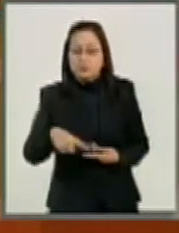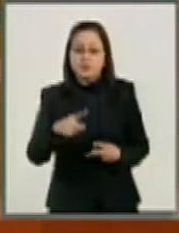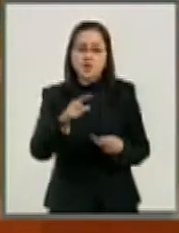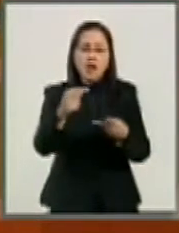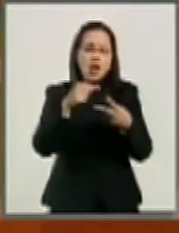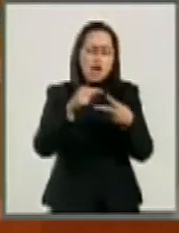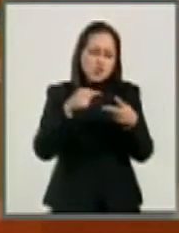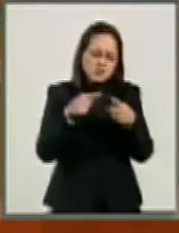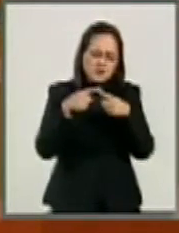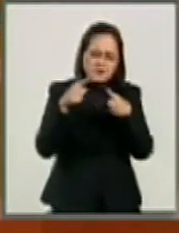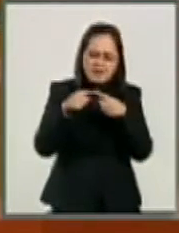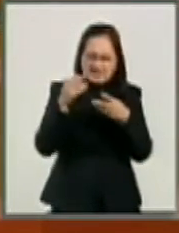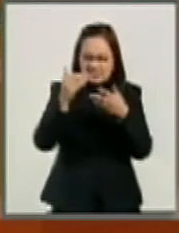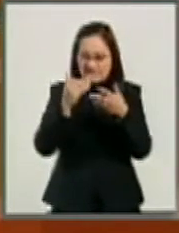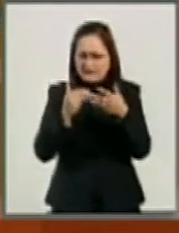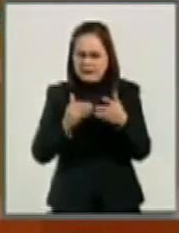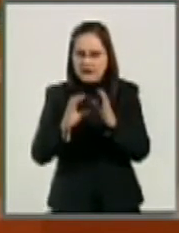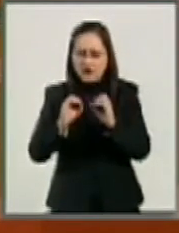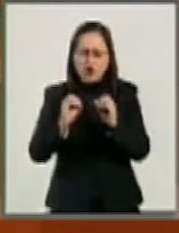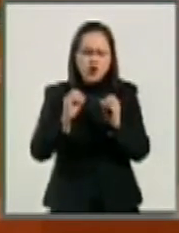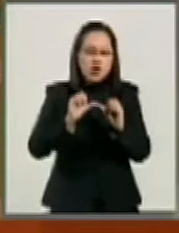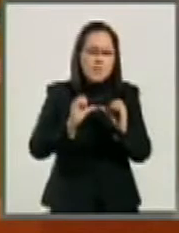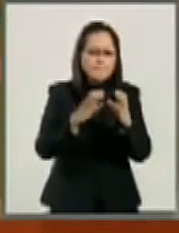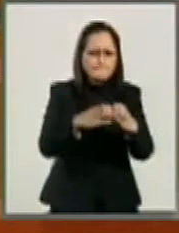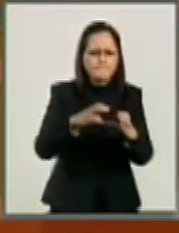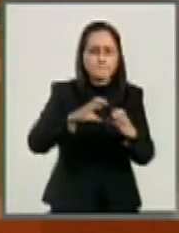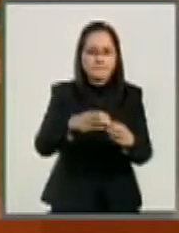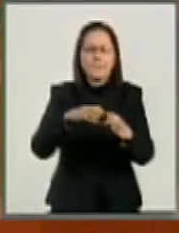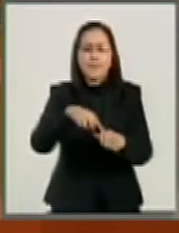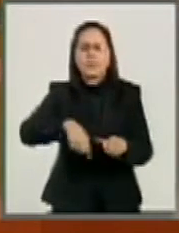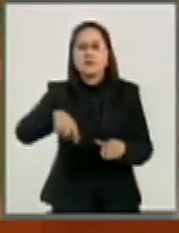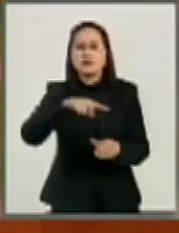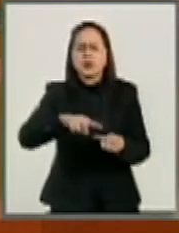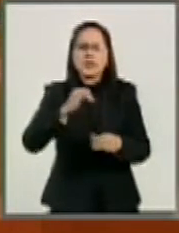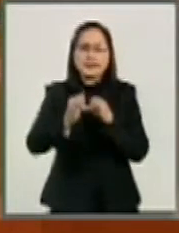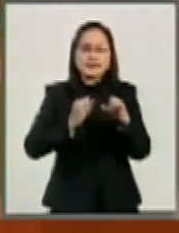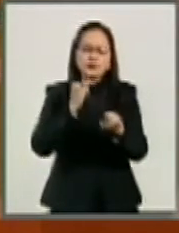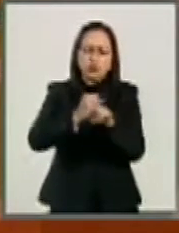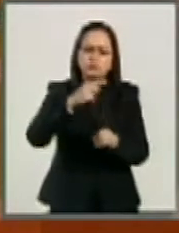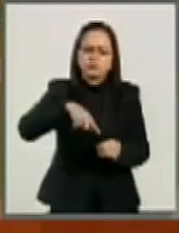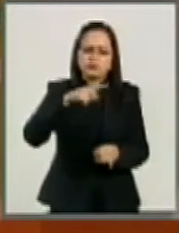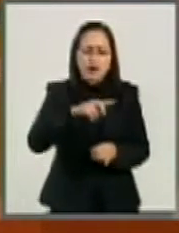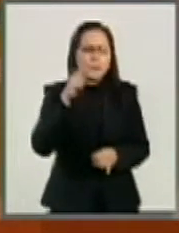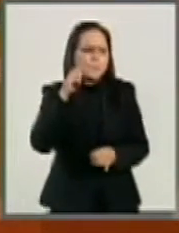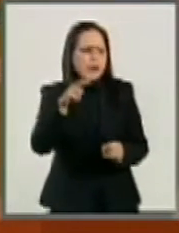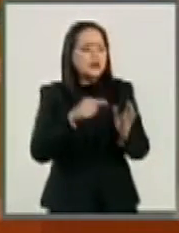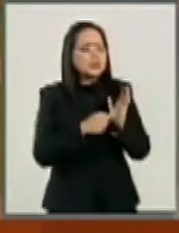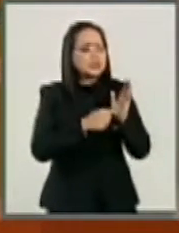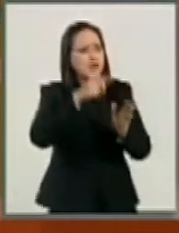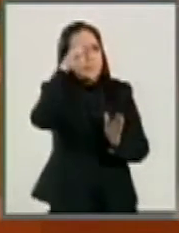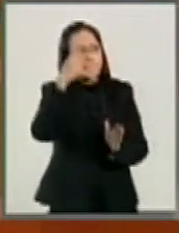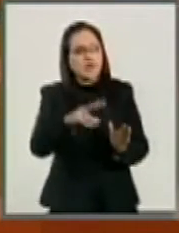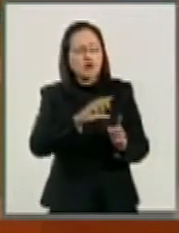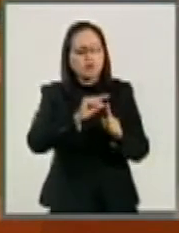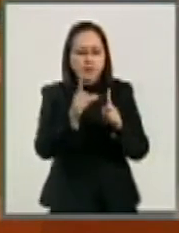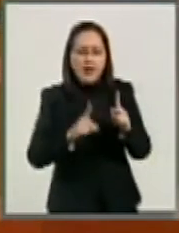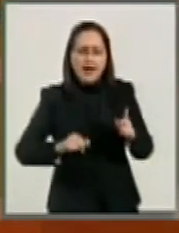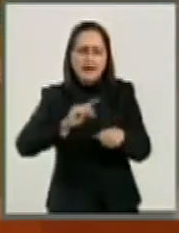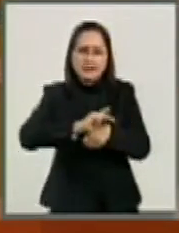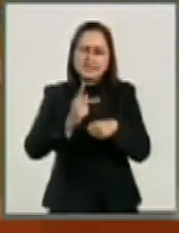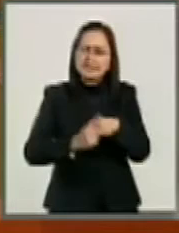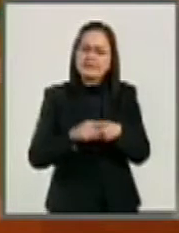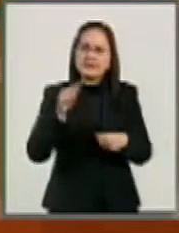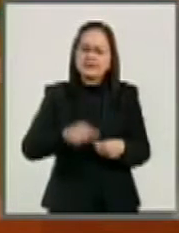o el Global Finance han demostrado que México es una nación de gente pobre y